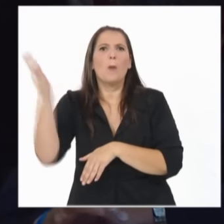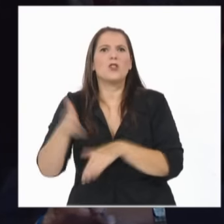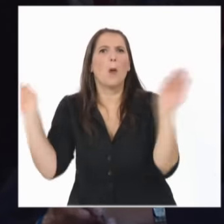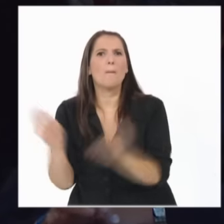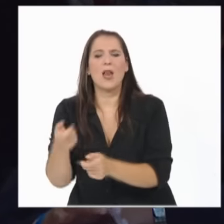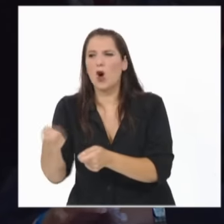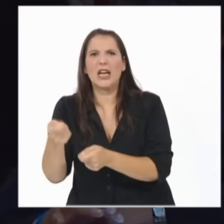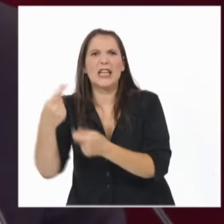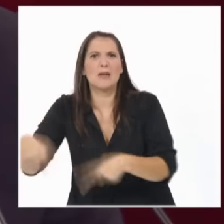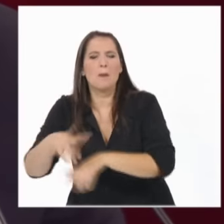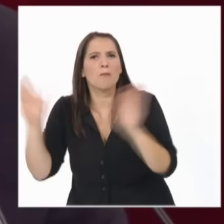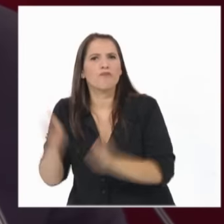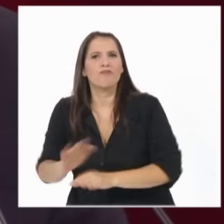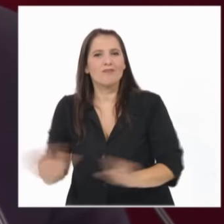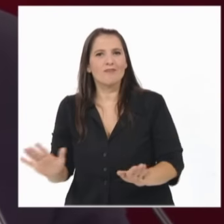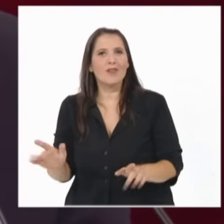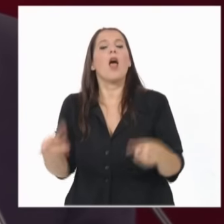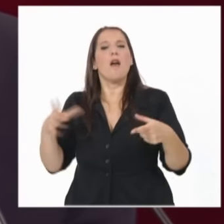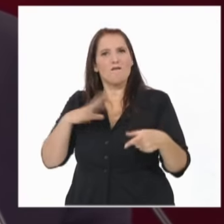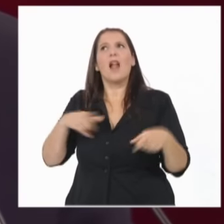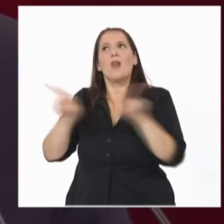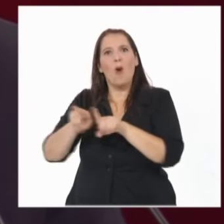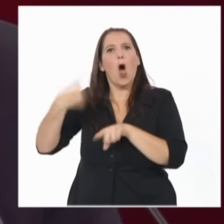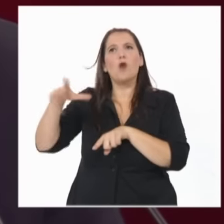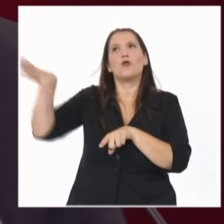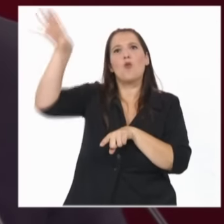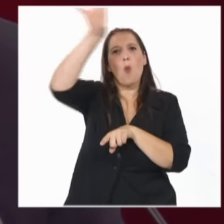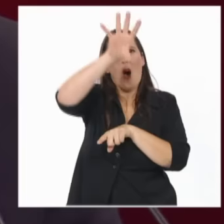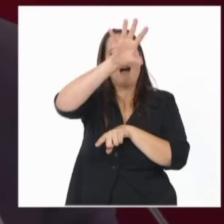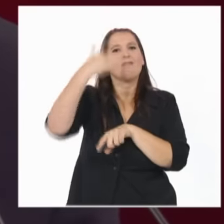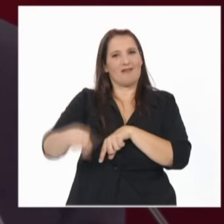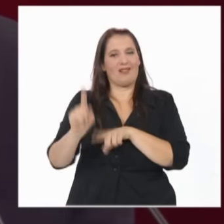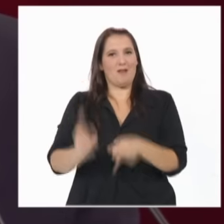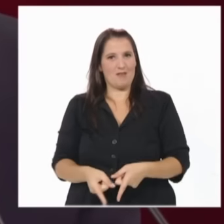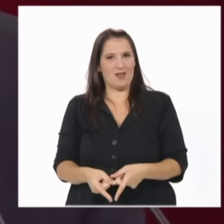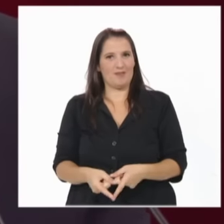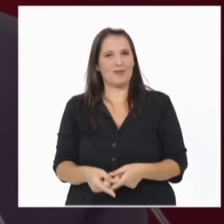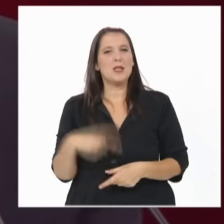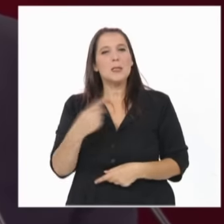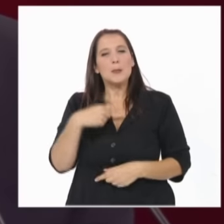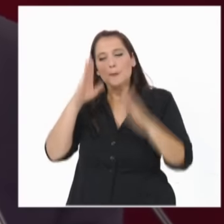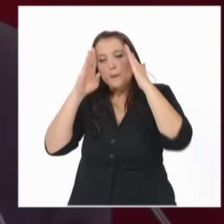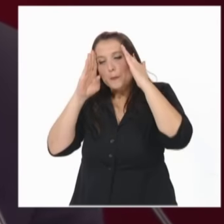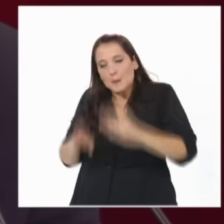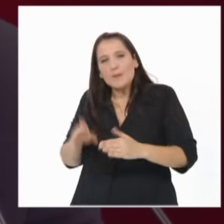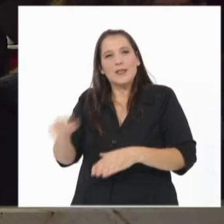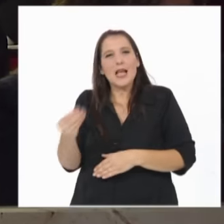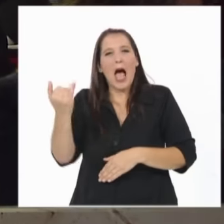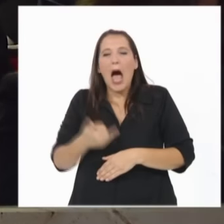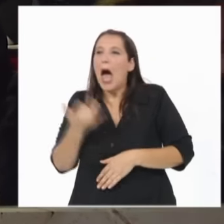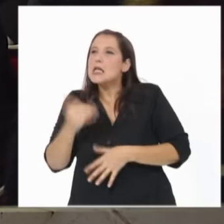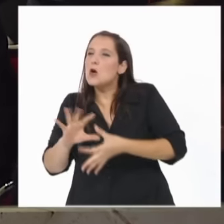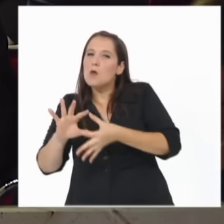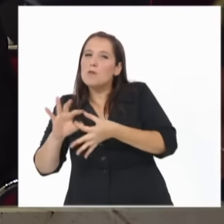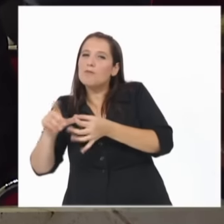barrios con alta violencia en todo el país. Estamos concentrados en desarmar la cadena de cada